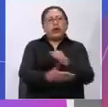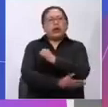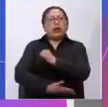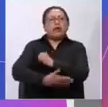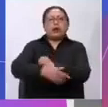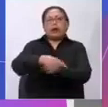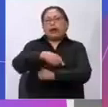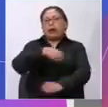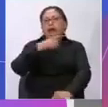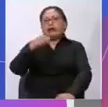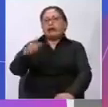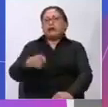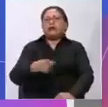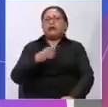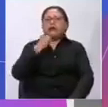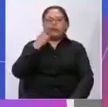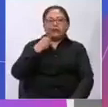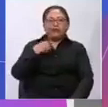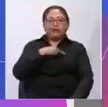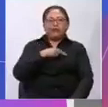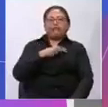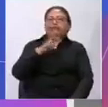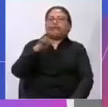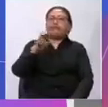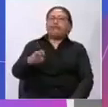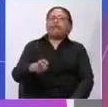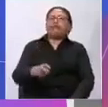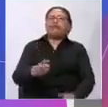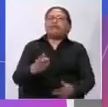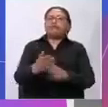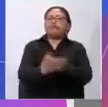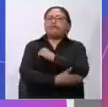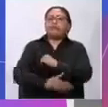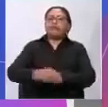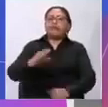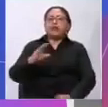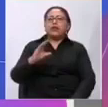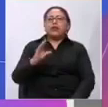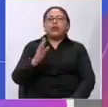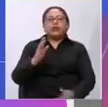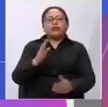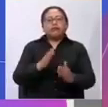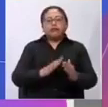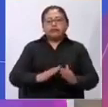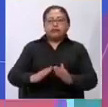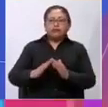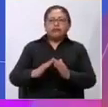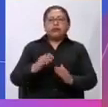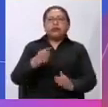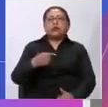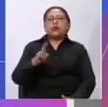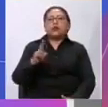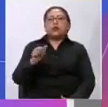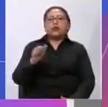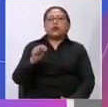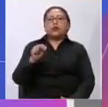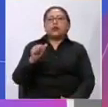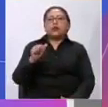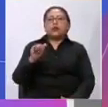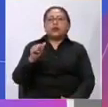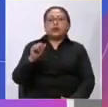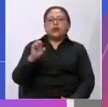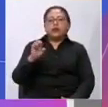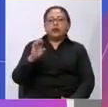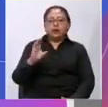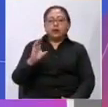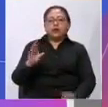nosotros recién hemos estado con el pueblo Chimán, con el pueblo Huenayec, con el pueblo Tapieté, con el pueblo